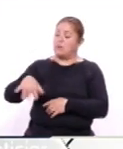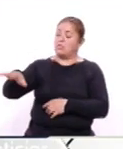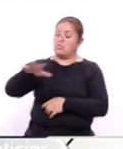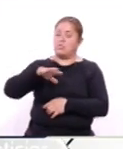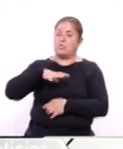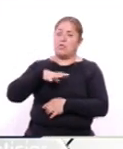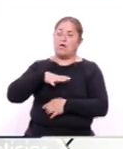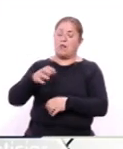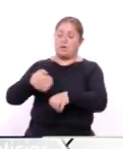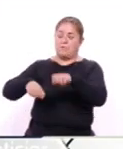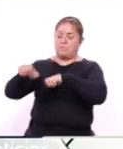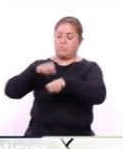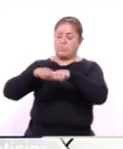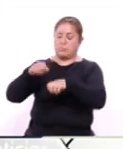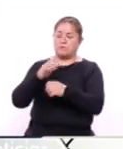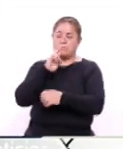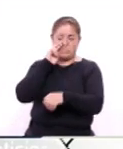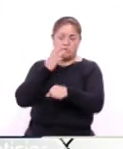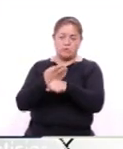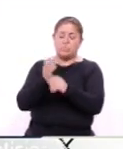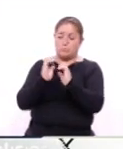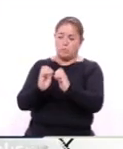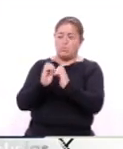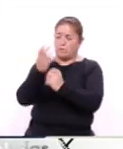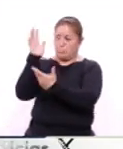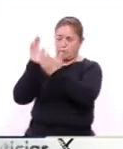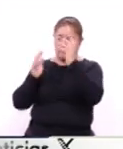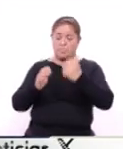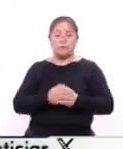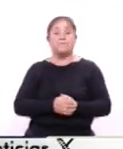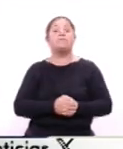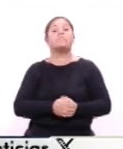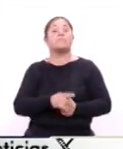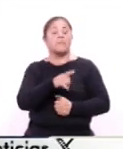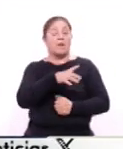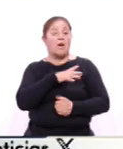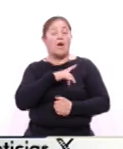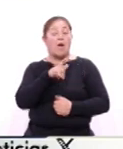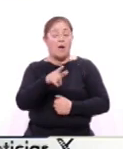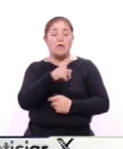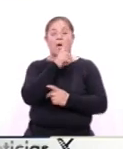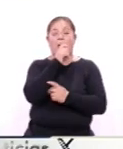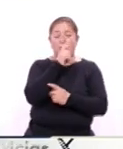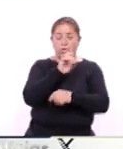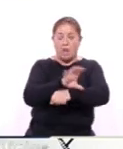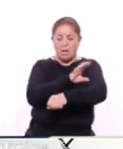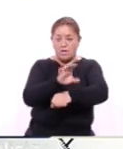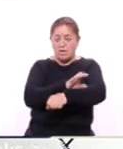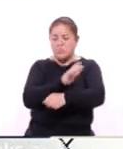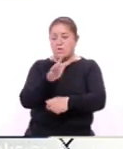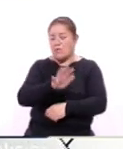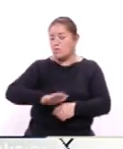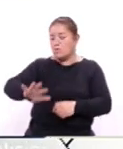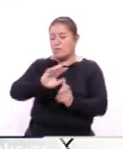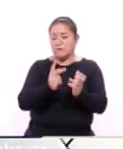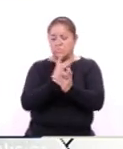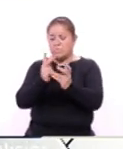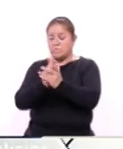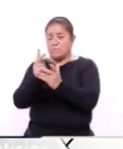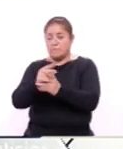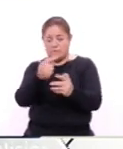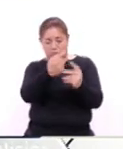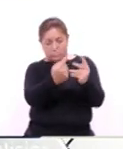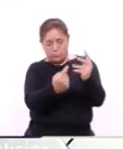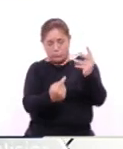en once conceptos de ahorro de energía, de agua, de áreas verdes, todo esto